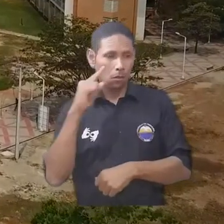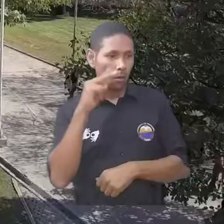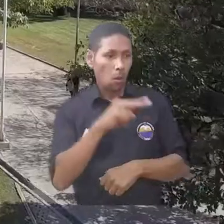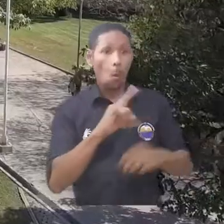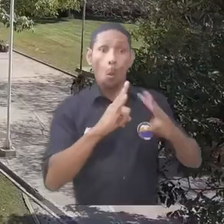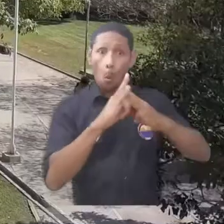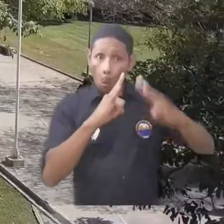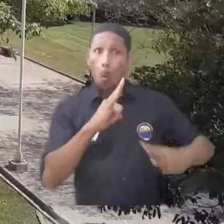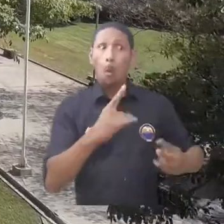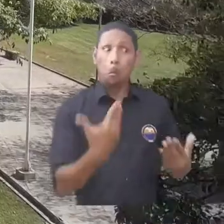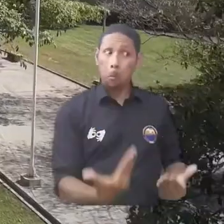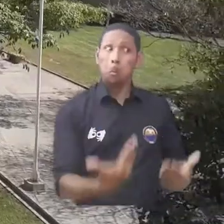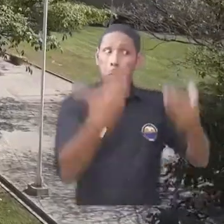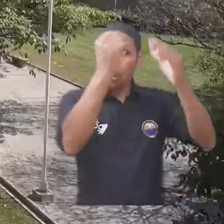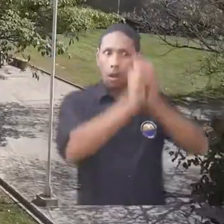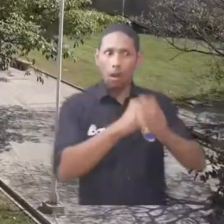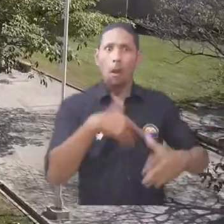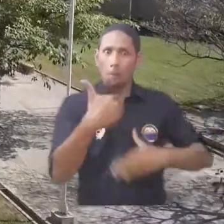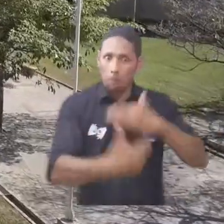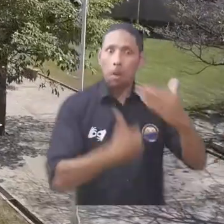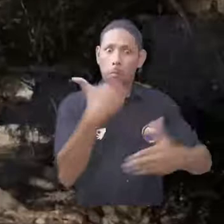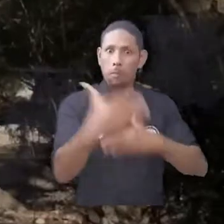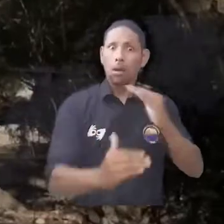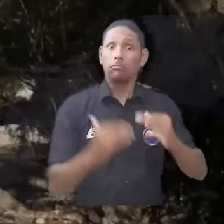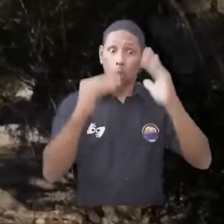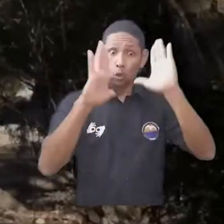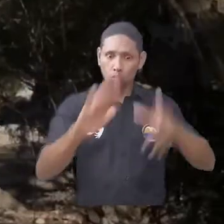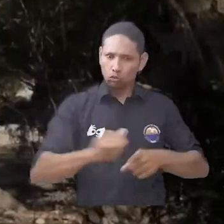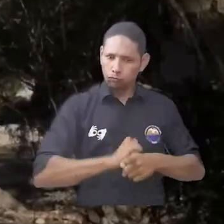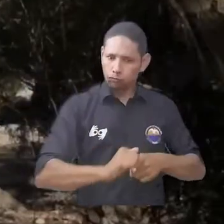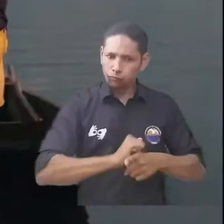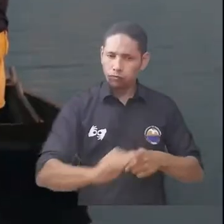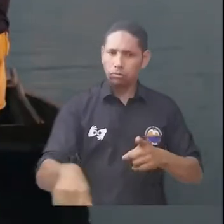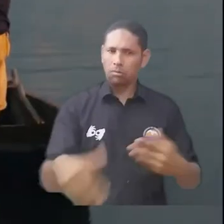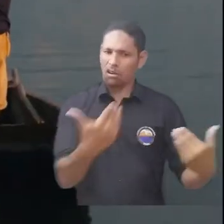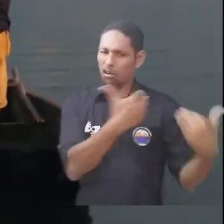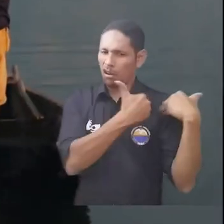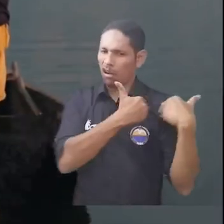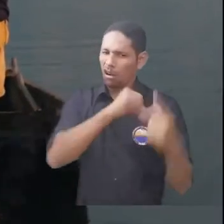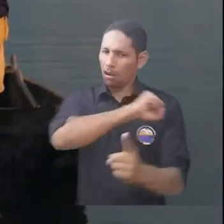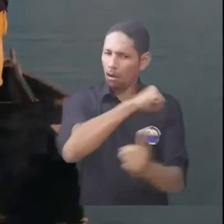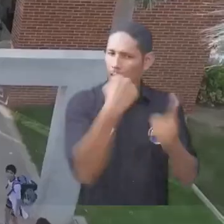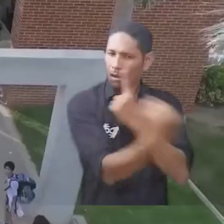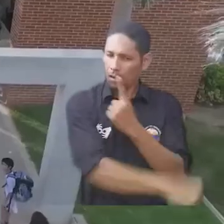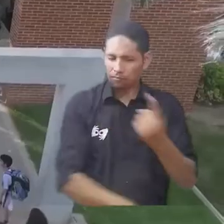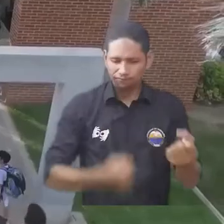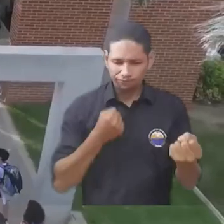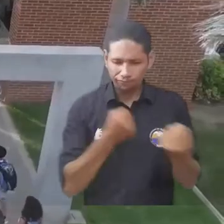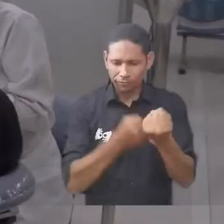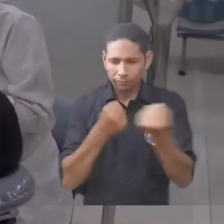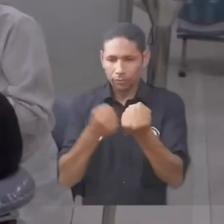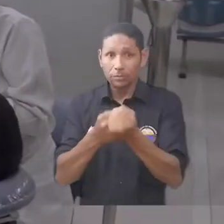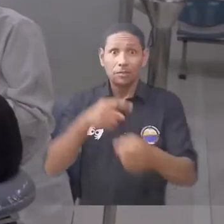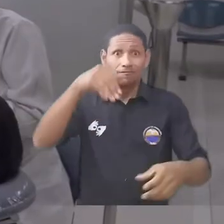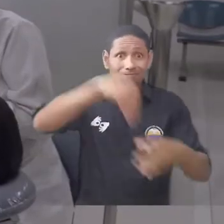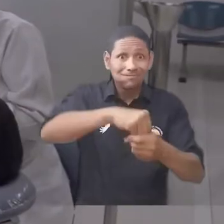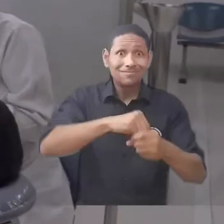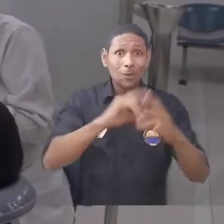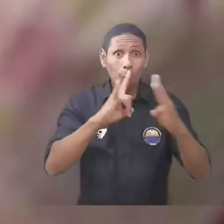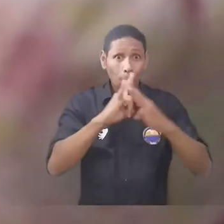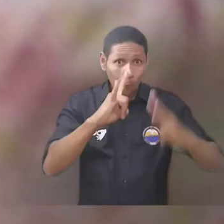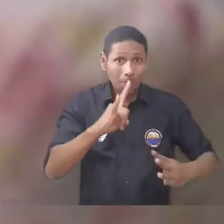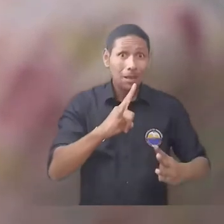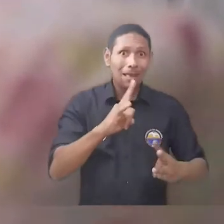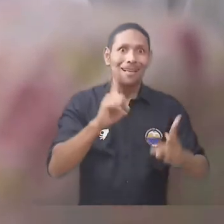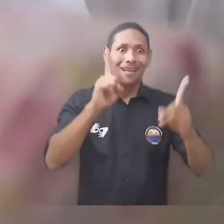de Estado Ideal, una fase avanzada que describe el desarrollo de prácticas en responsabilidad social dentro de la institución y también